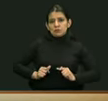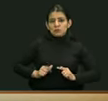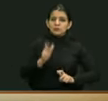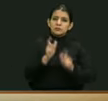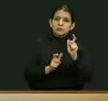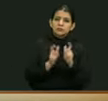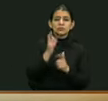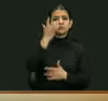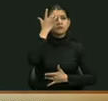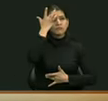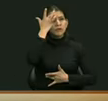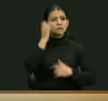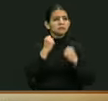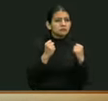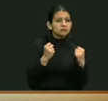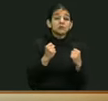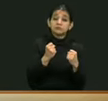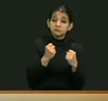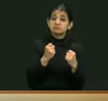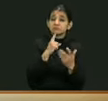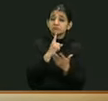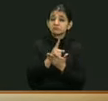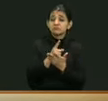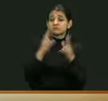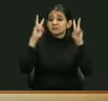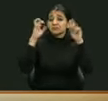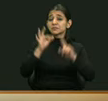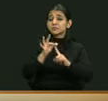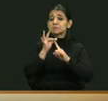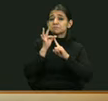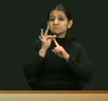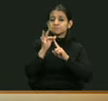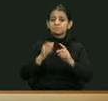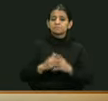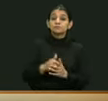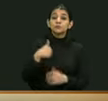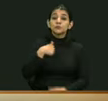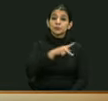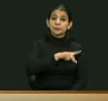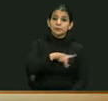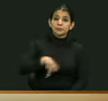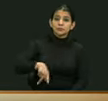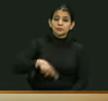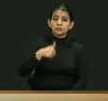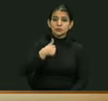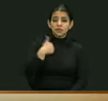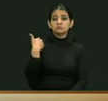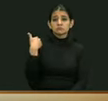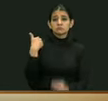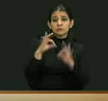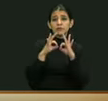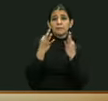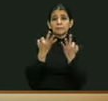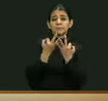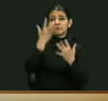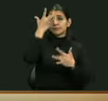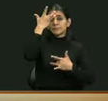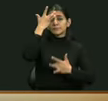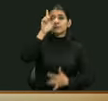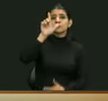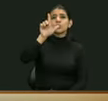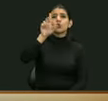tienen enfermedades catastróficas, en lo personal, tengo un familiar que tiene lupus,